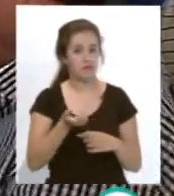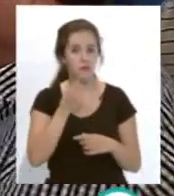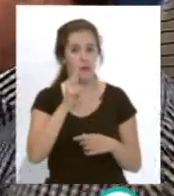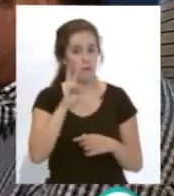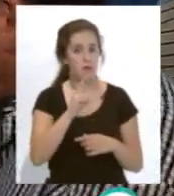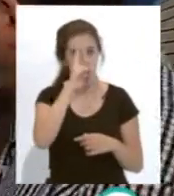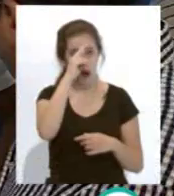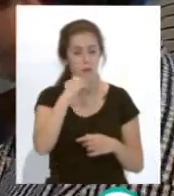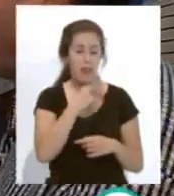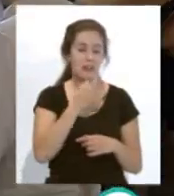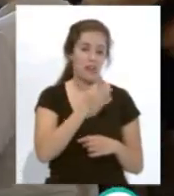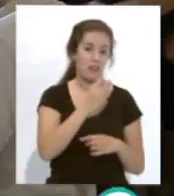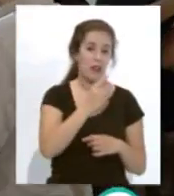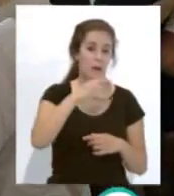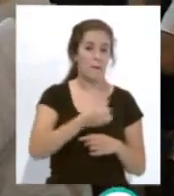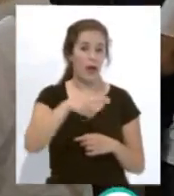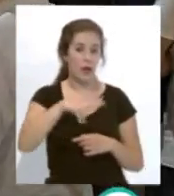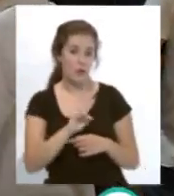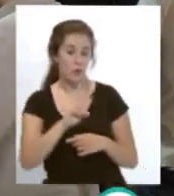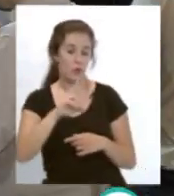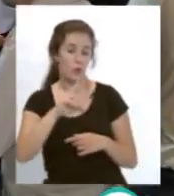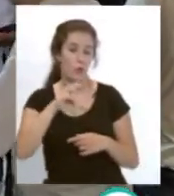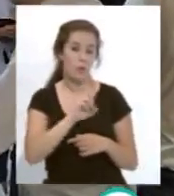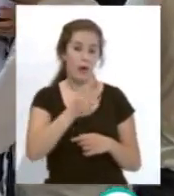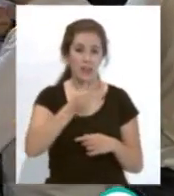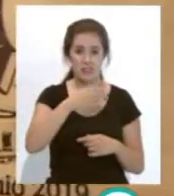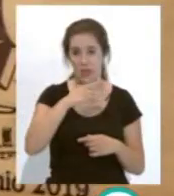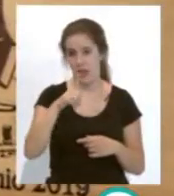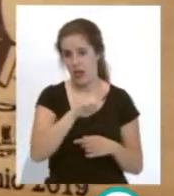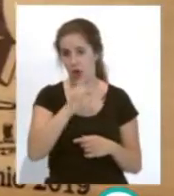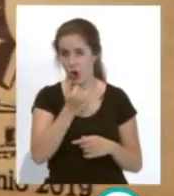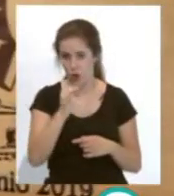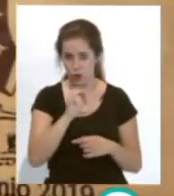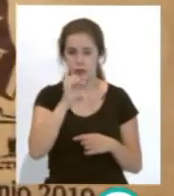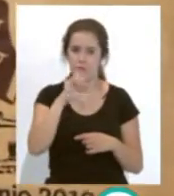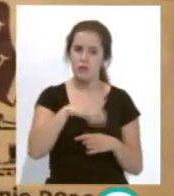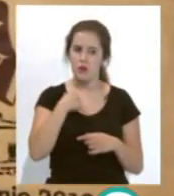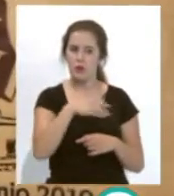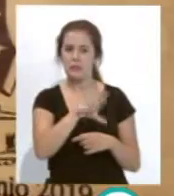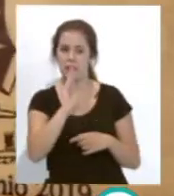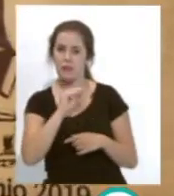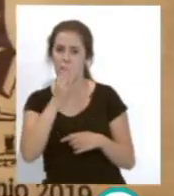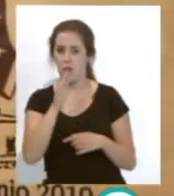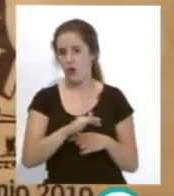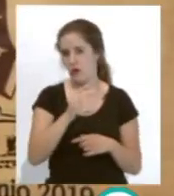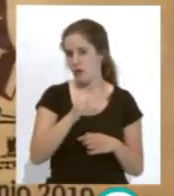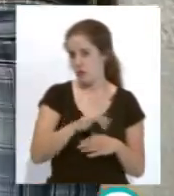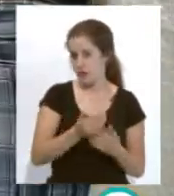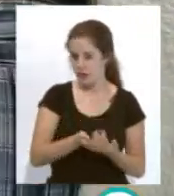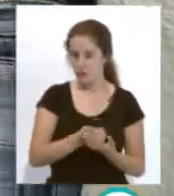de Manu Vallejo, Javier Vallejo, tú lo conoces bien, Hugo, yo lo conocí ayer y me pareció... Entendí por qué el niño es tan buen chico.